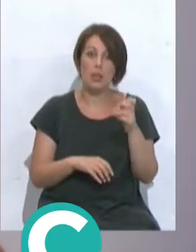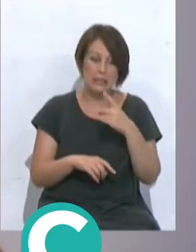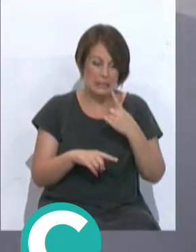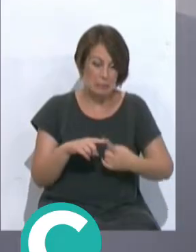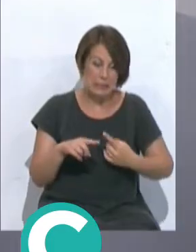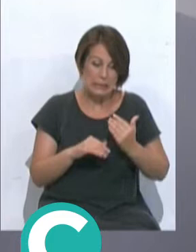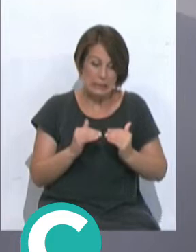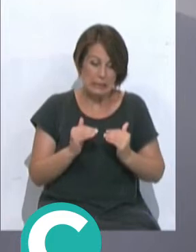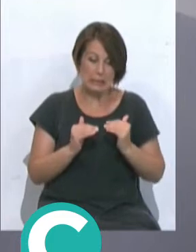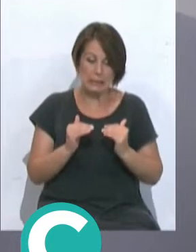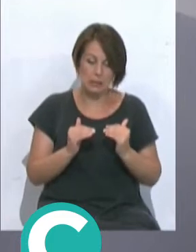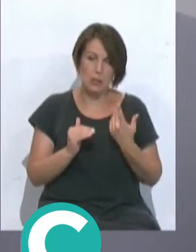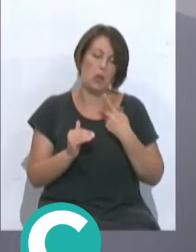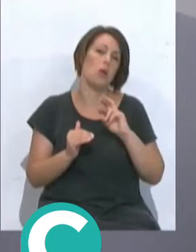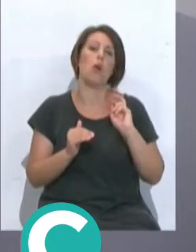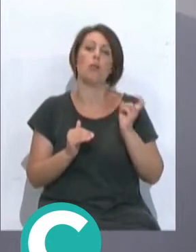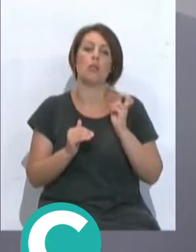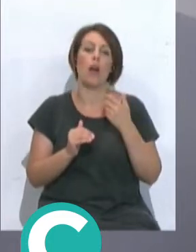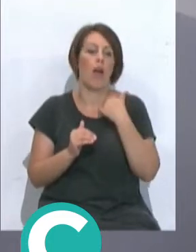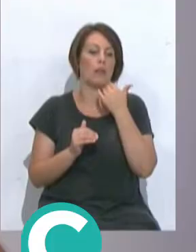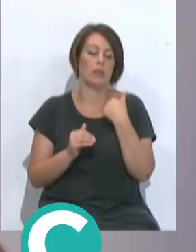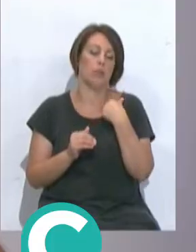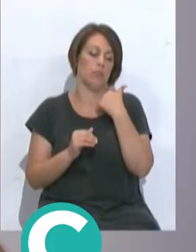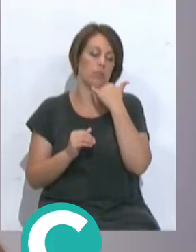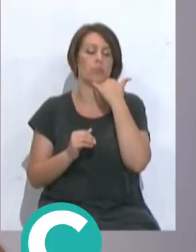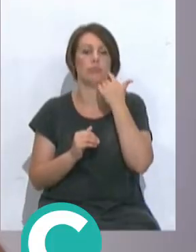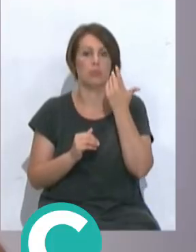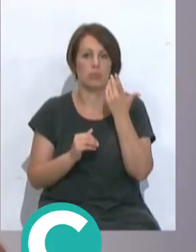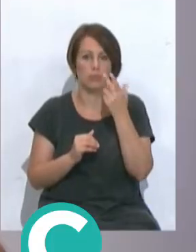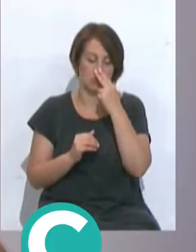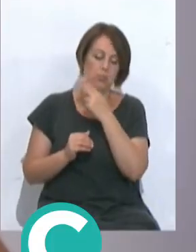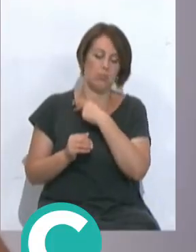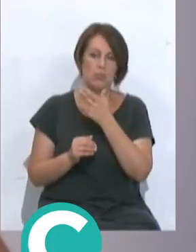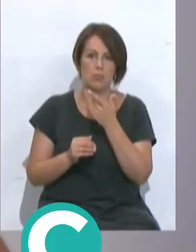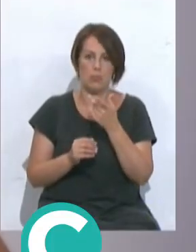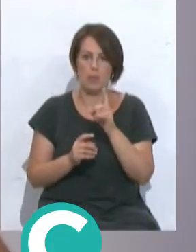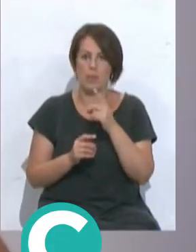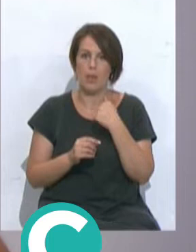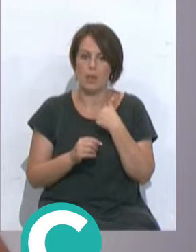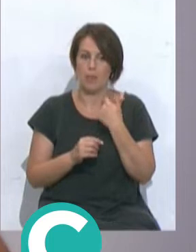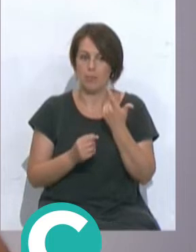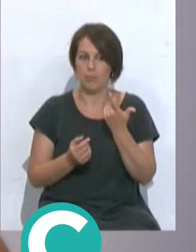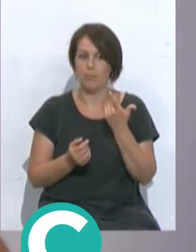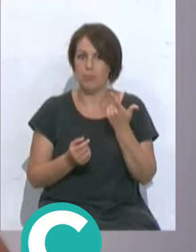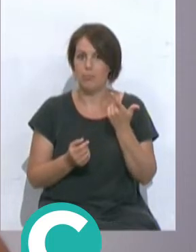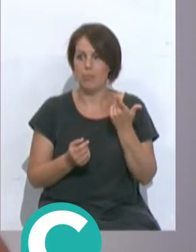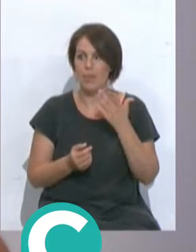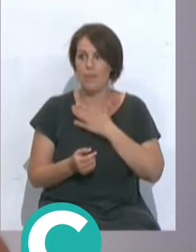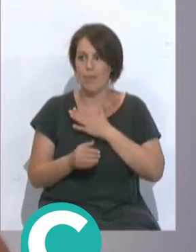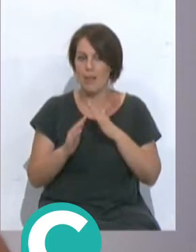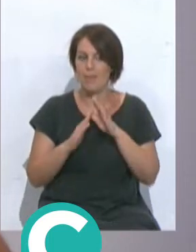la mitad donde has llegado tú cualquiera casi que ni le puede toser. Bueno, yo creo que he recibido buena educación en mi